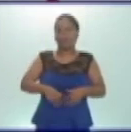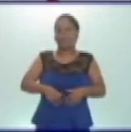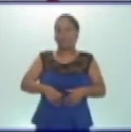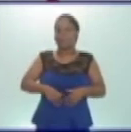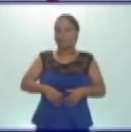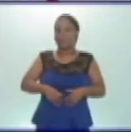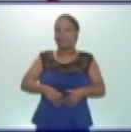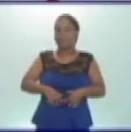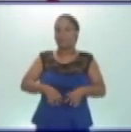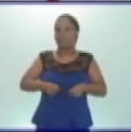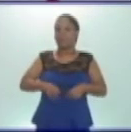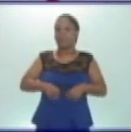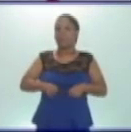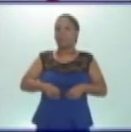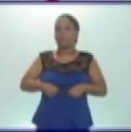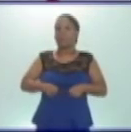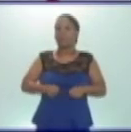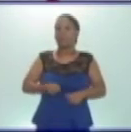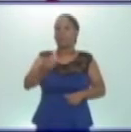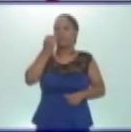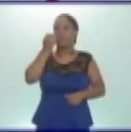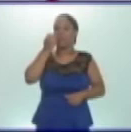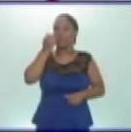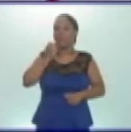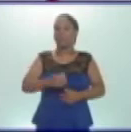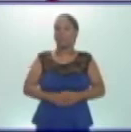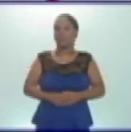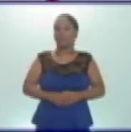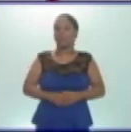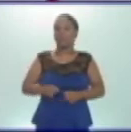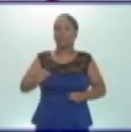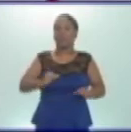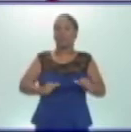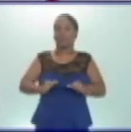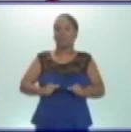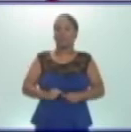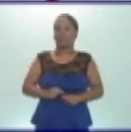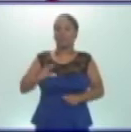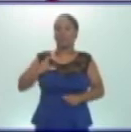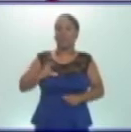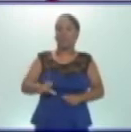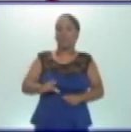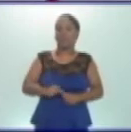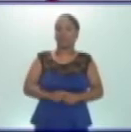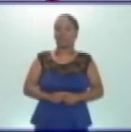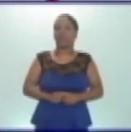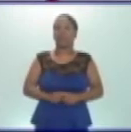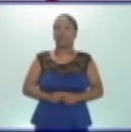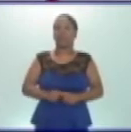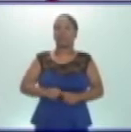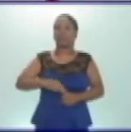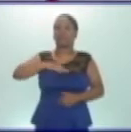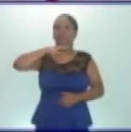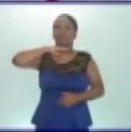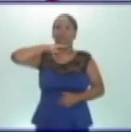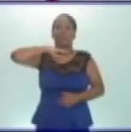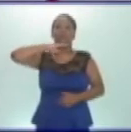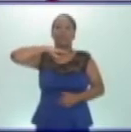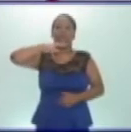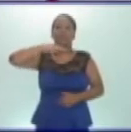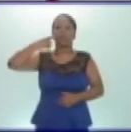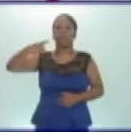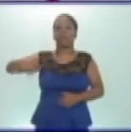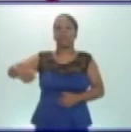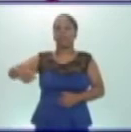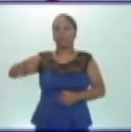en la absorción de sustancias alimenticias. Y por supuesto, la última, se acumulan las sustancias de desecho en